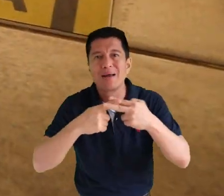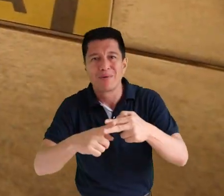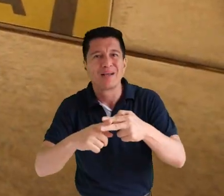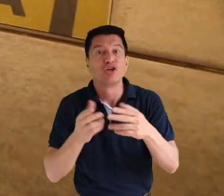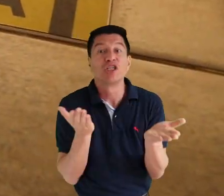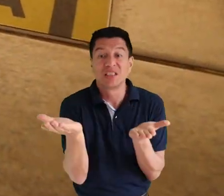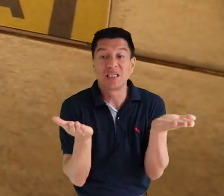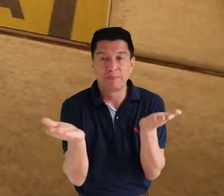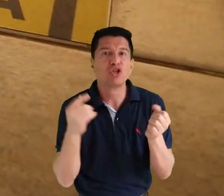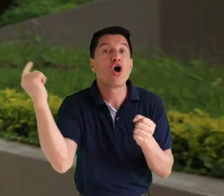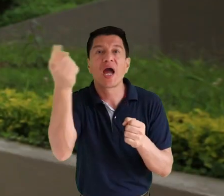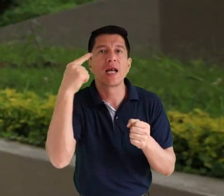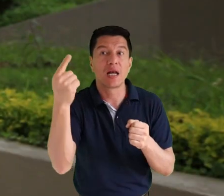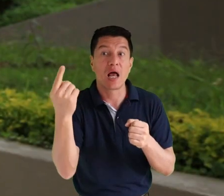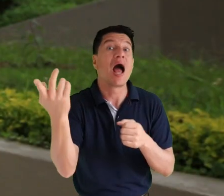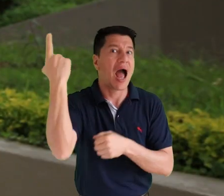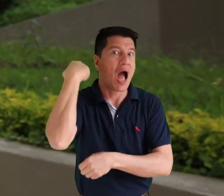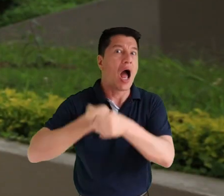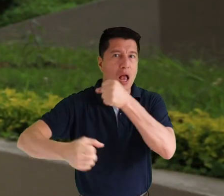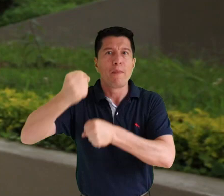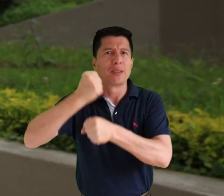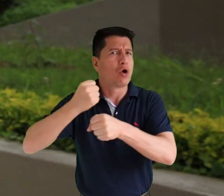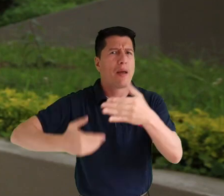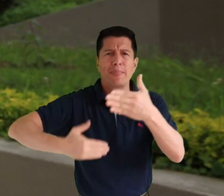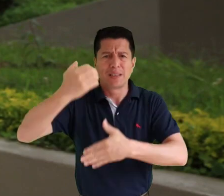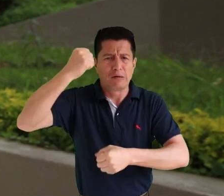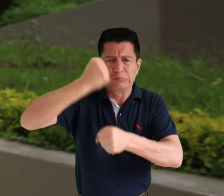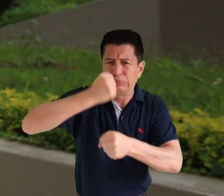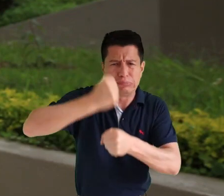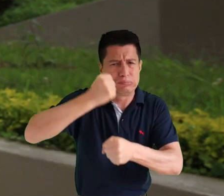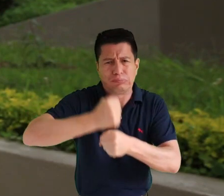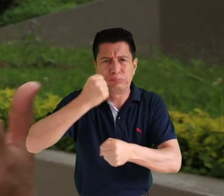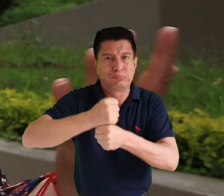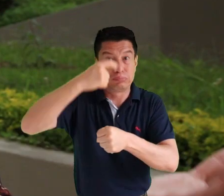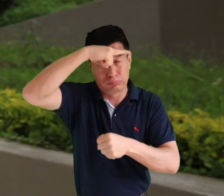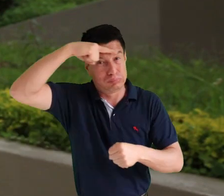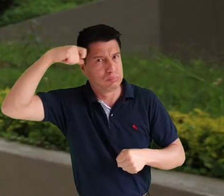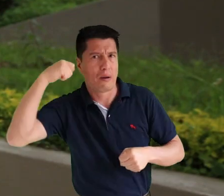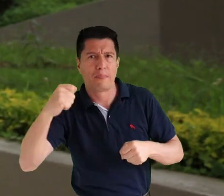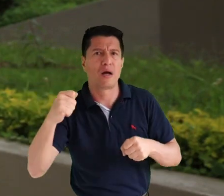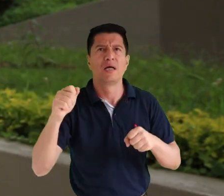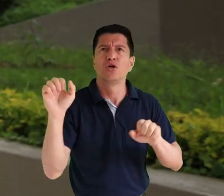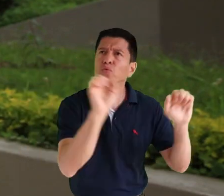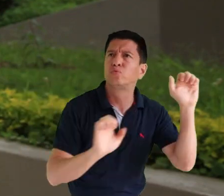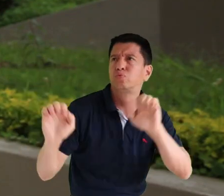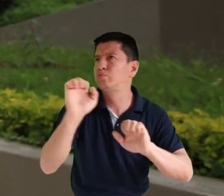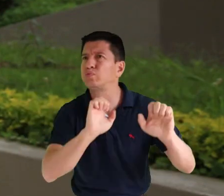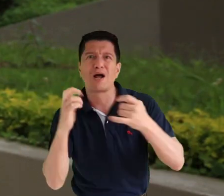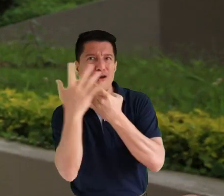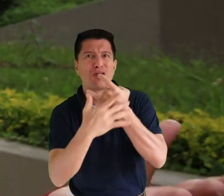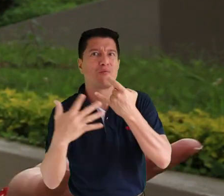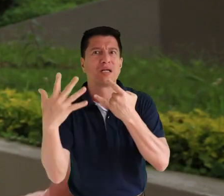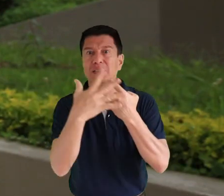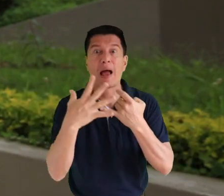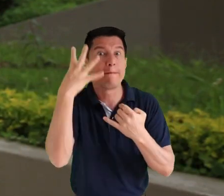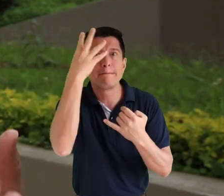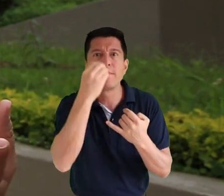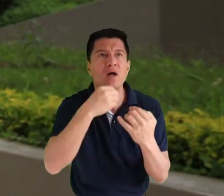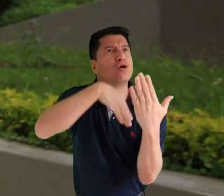desde el año pasado no han parado ni un instante de laborar en esta universidad y que la tienen así como ustedes la van a recibir.